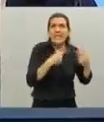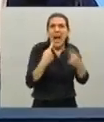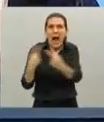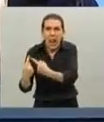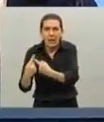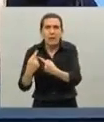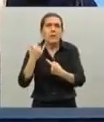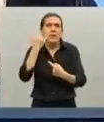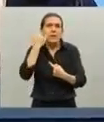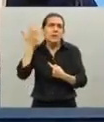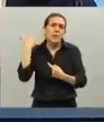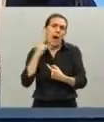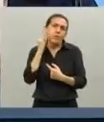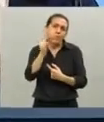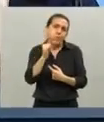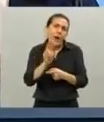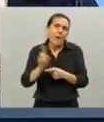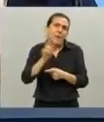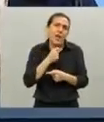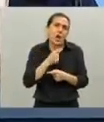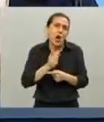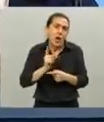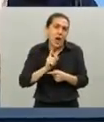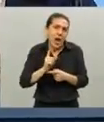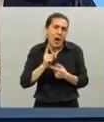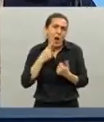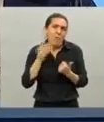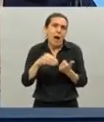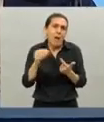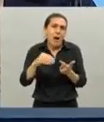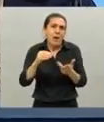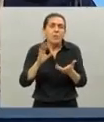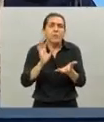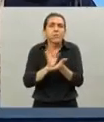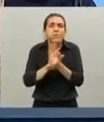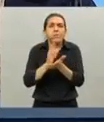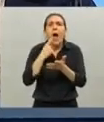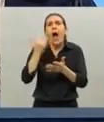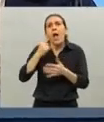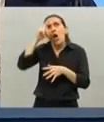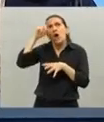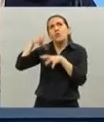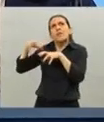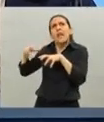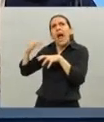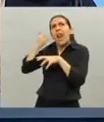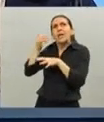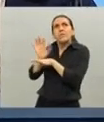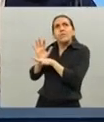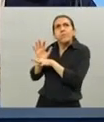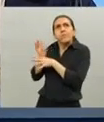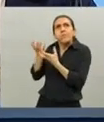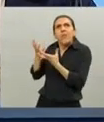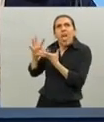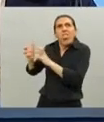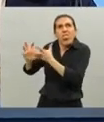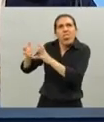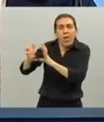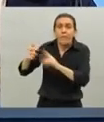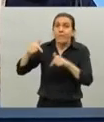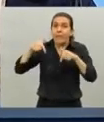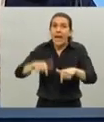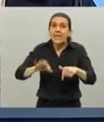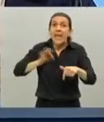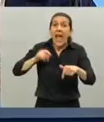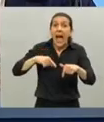hablé ya y no quiero repetirlo porque no es para cargar las tintas el estado de abandono pero lo que quiero decir es que este año